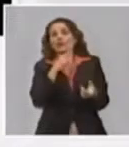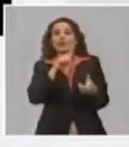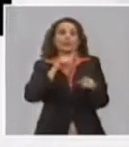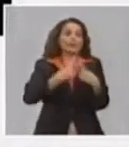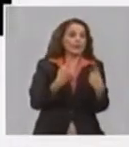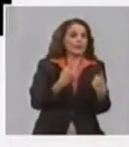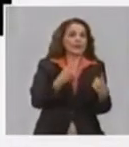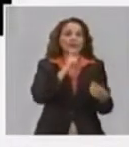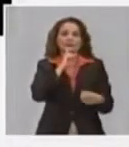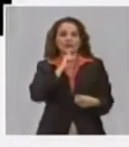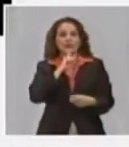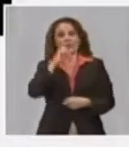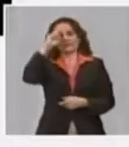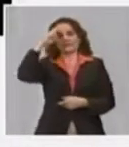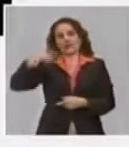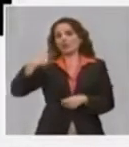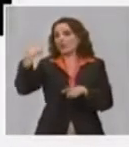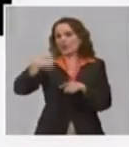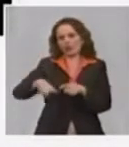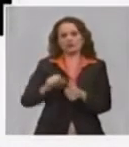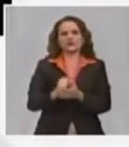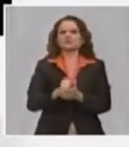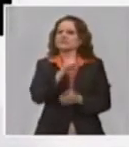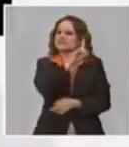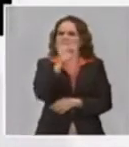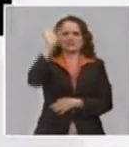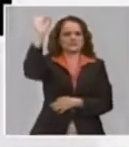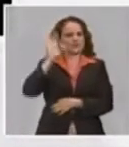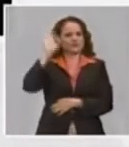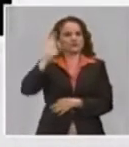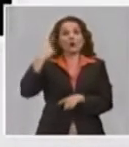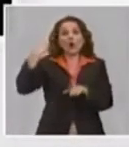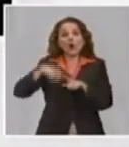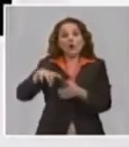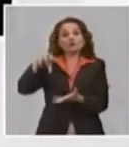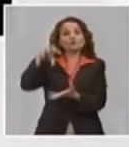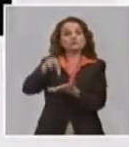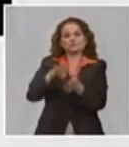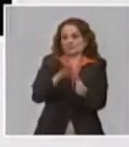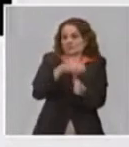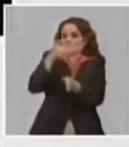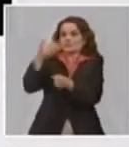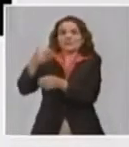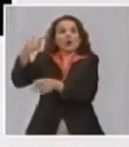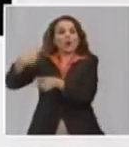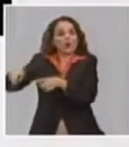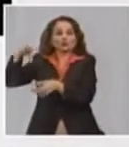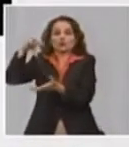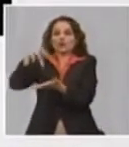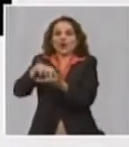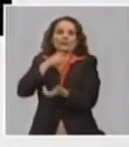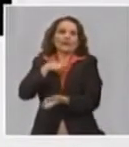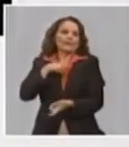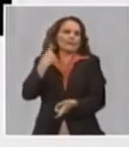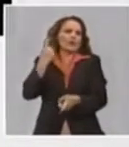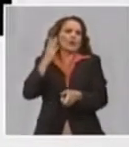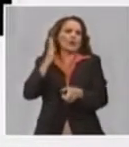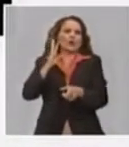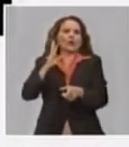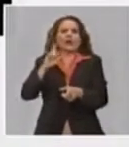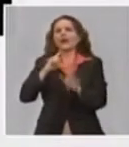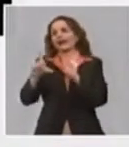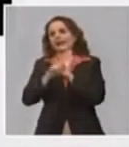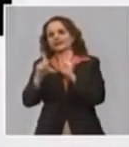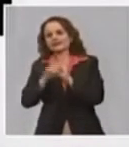salario, y hay otro grupo de trabajadores que permanecen fuera de la entidad, 266.000, por otras causas. Por ejemplo, porque están de